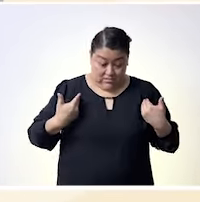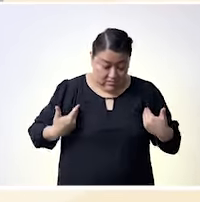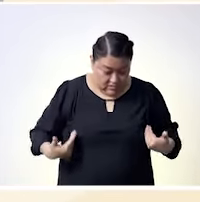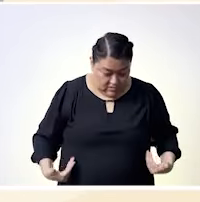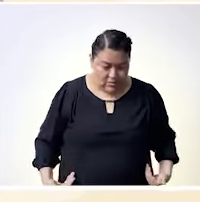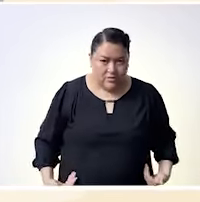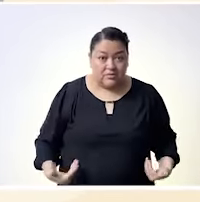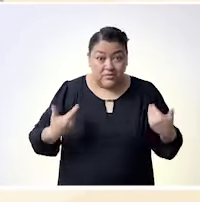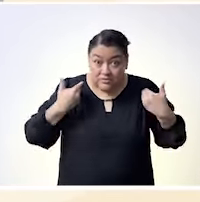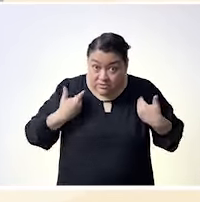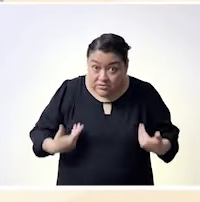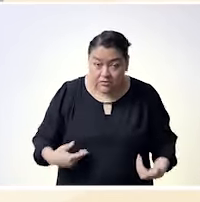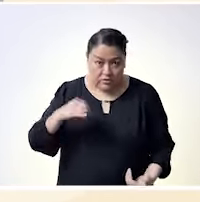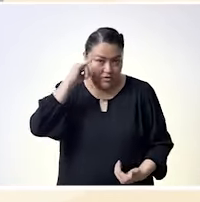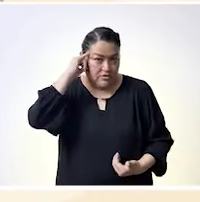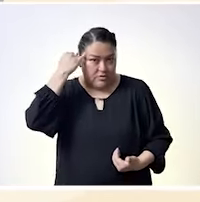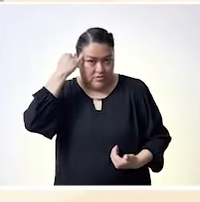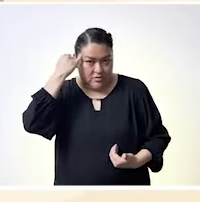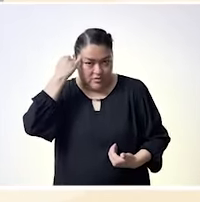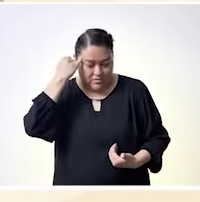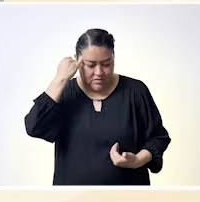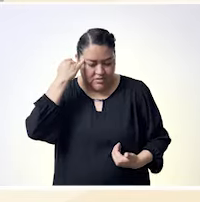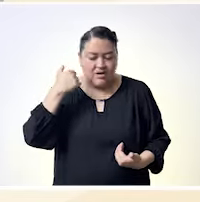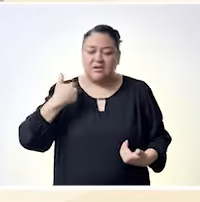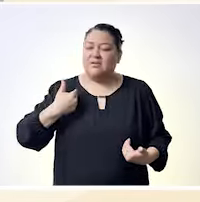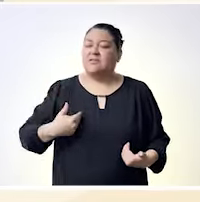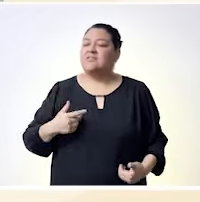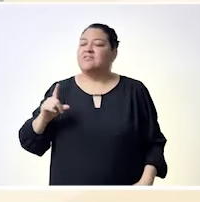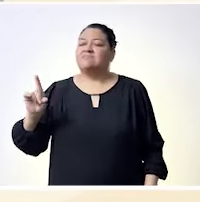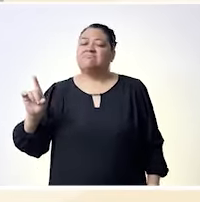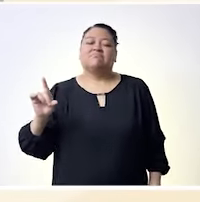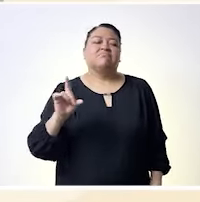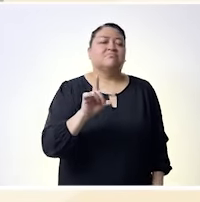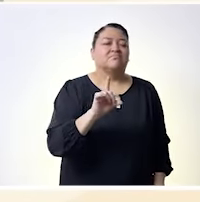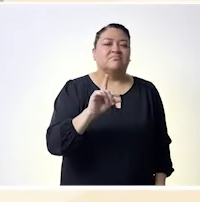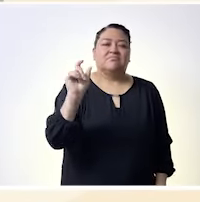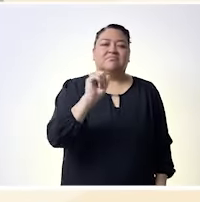derechos igual que una mujer de ciudad que una mujer de pueblo de una comunidad